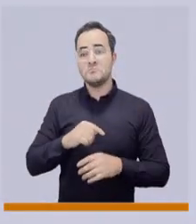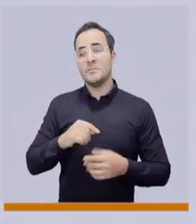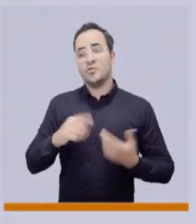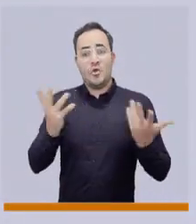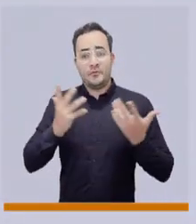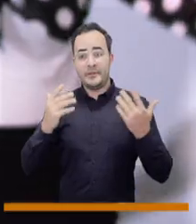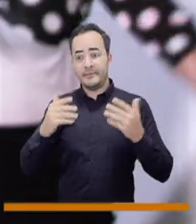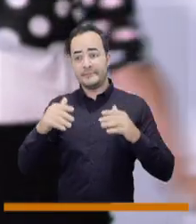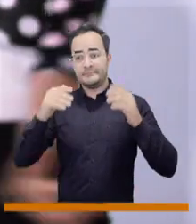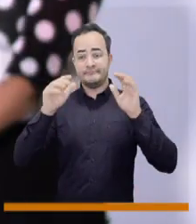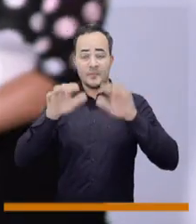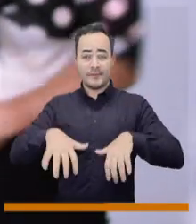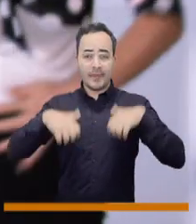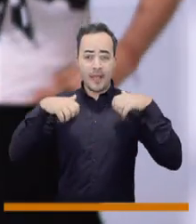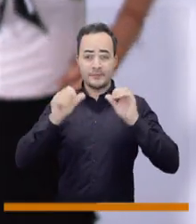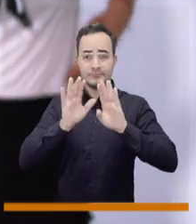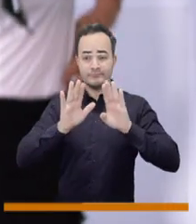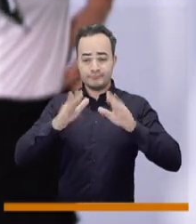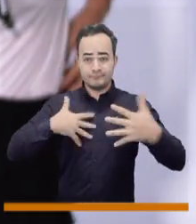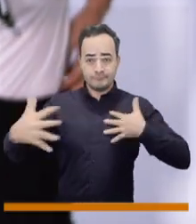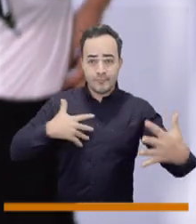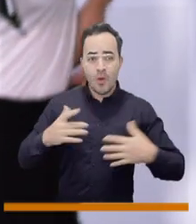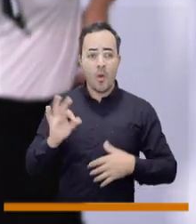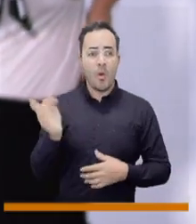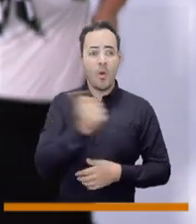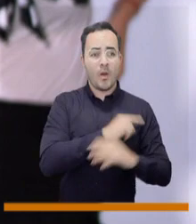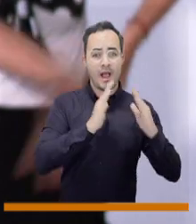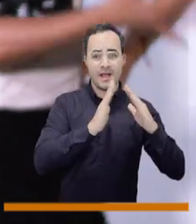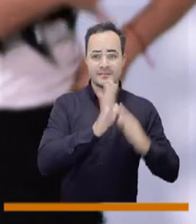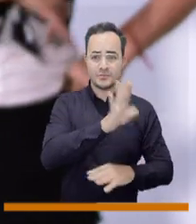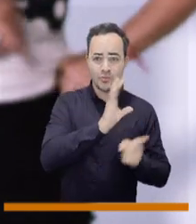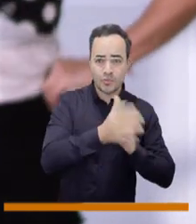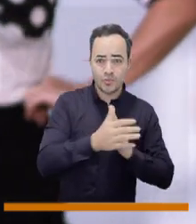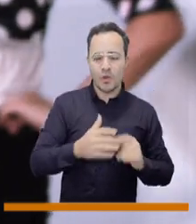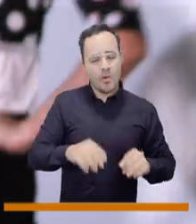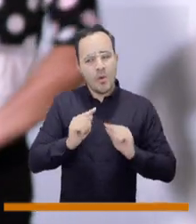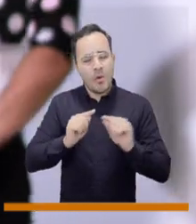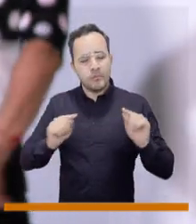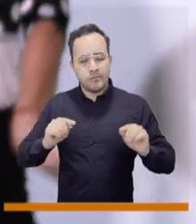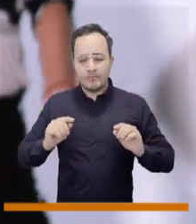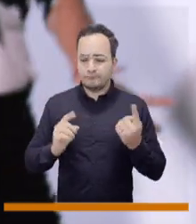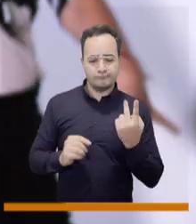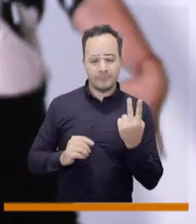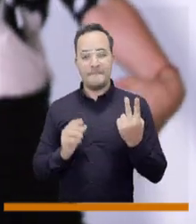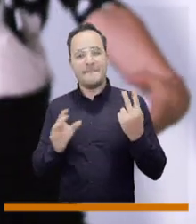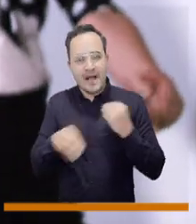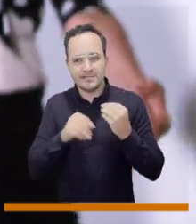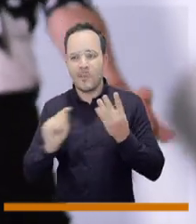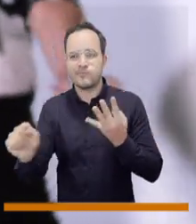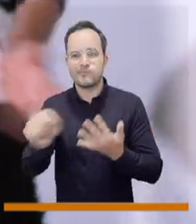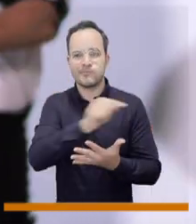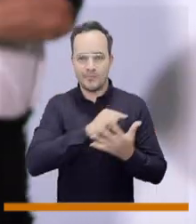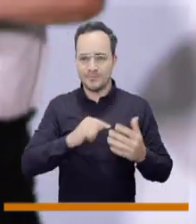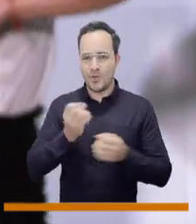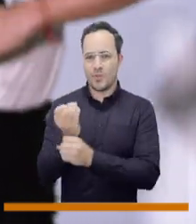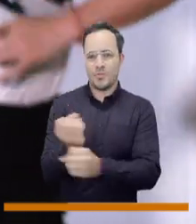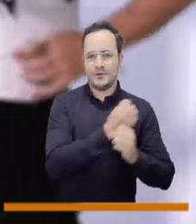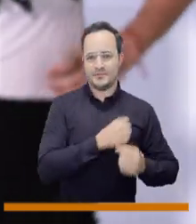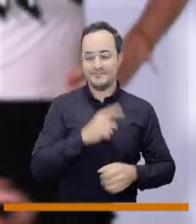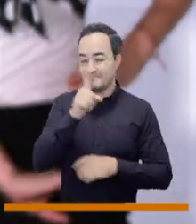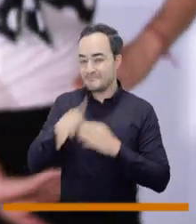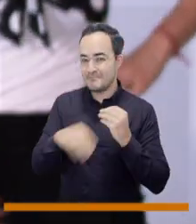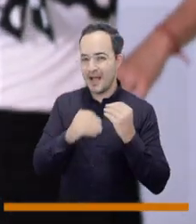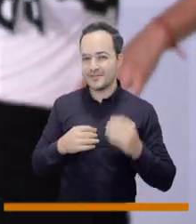logramos llevar no solamente como a los espacios interiores, a los teatros, casas de culturas, sino también a las comunas y que tiene un espacio muy